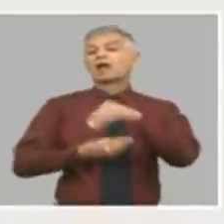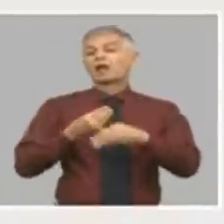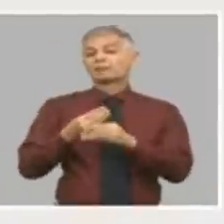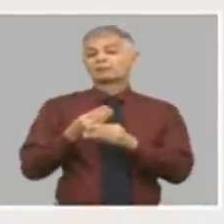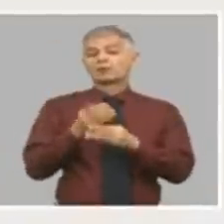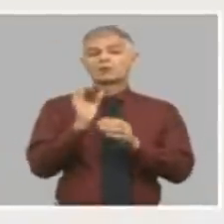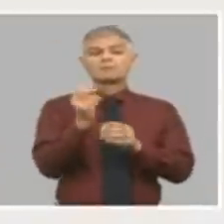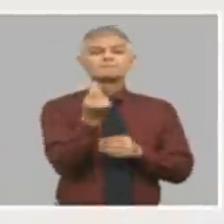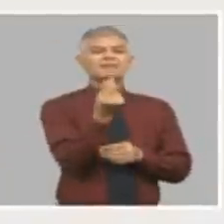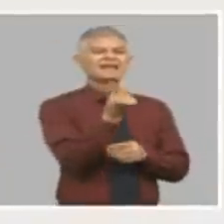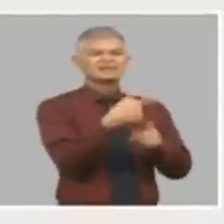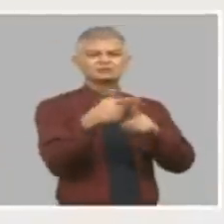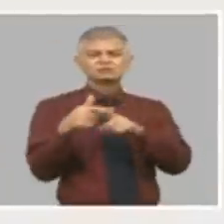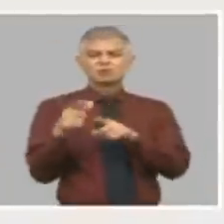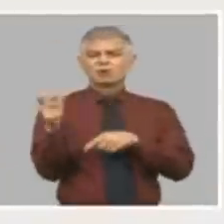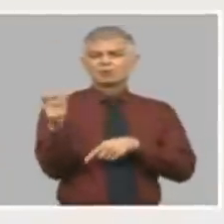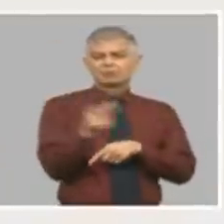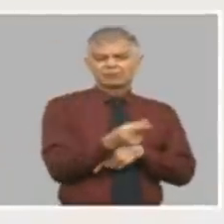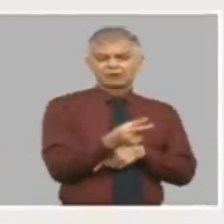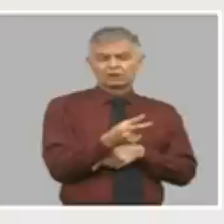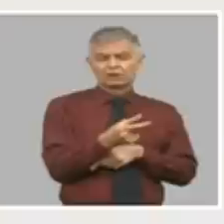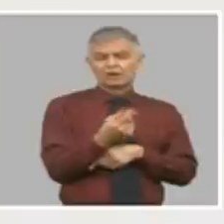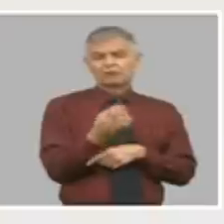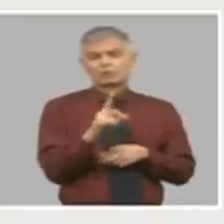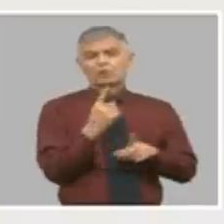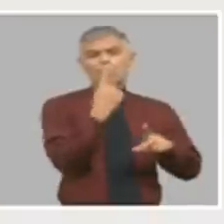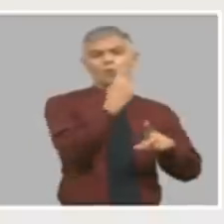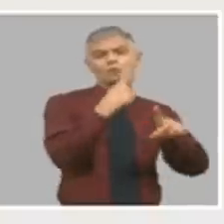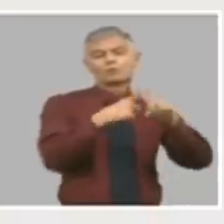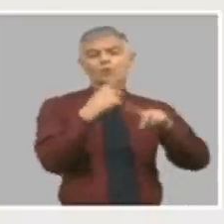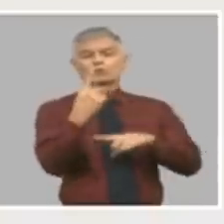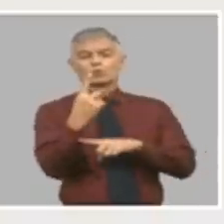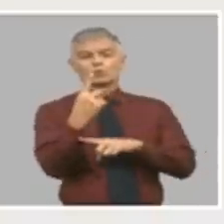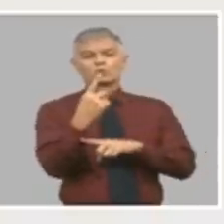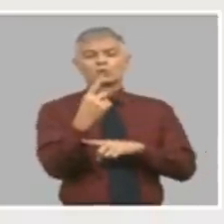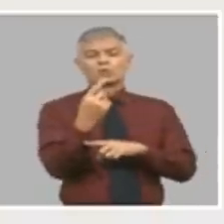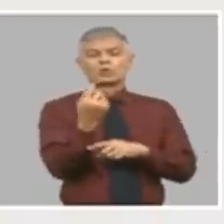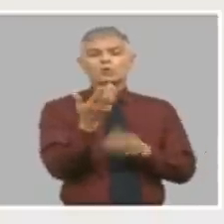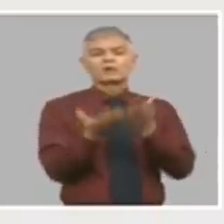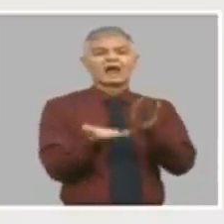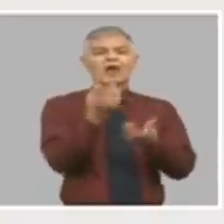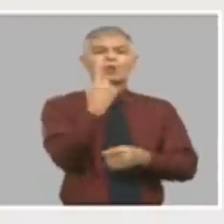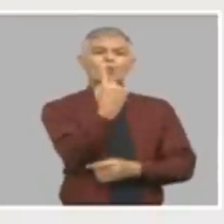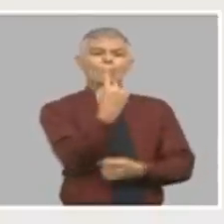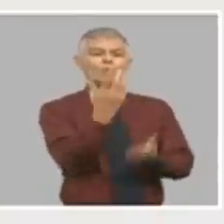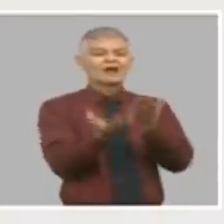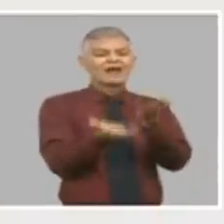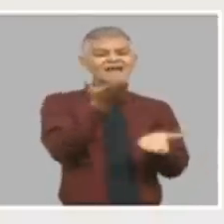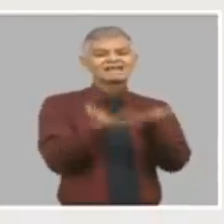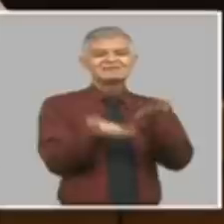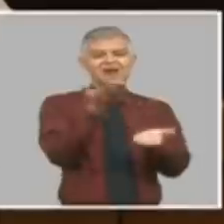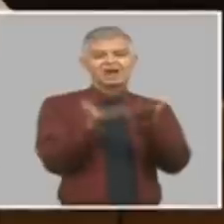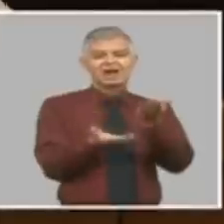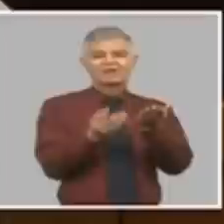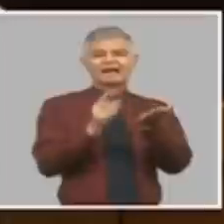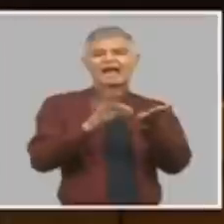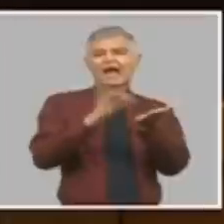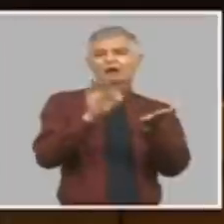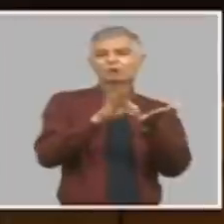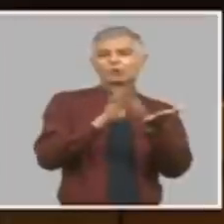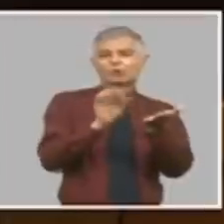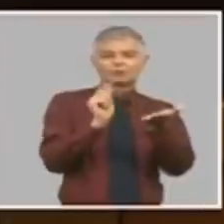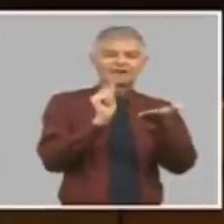en un ambiente de uno por uno vendemos una libra de arroz por la libreta en veinticinco centavos la pregunta es en un ambiente de uno por veinte